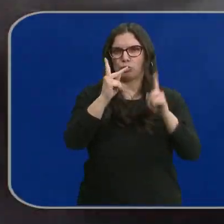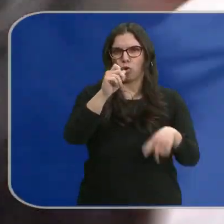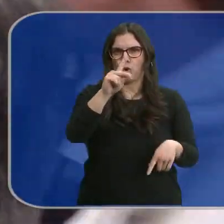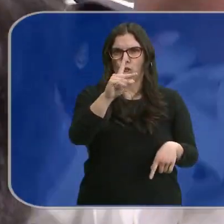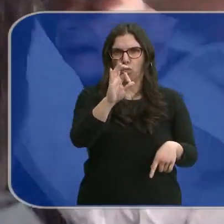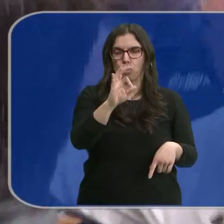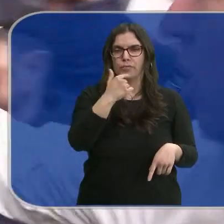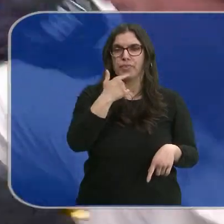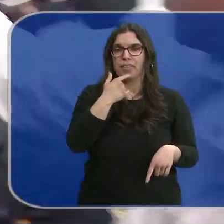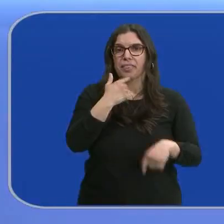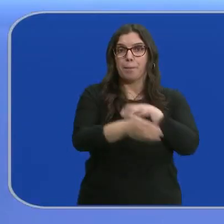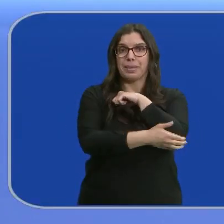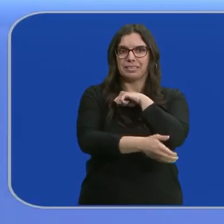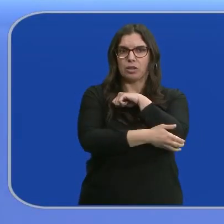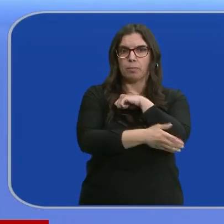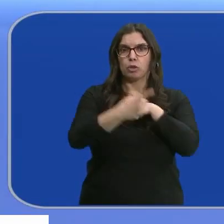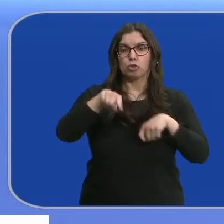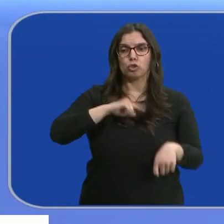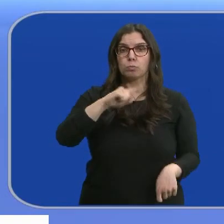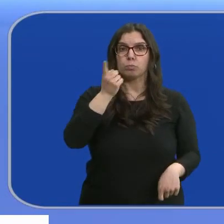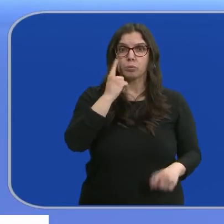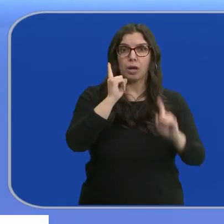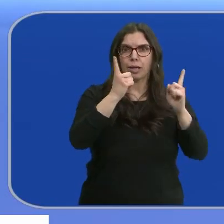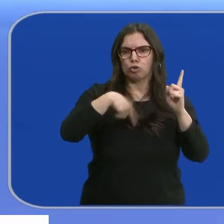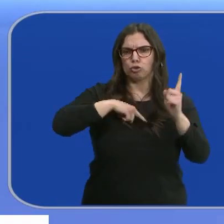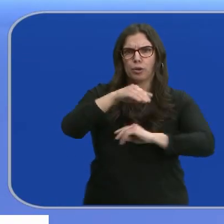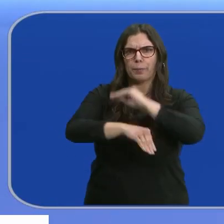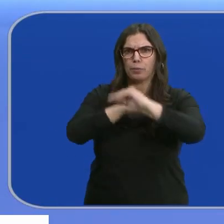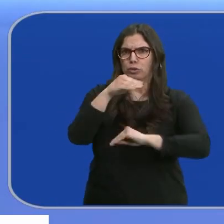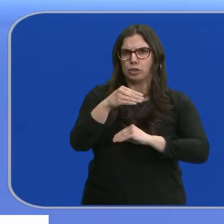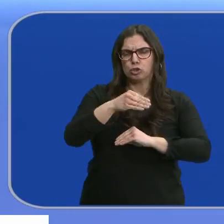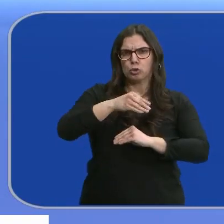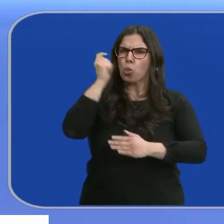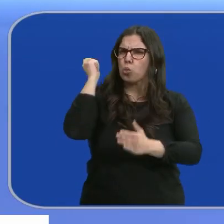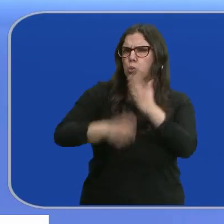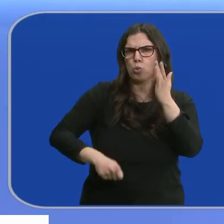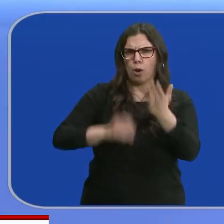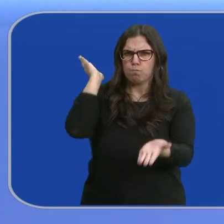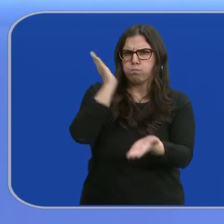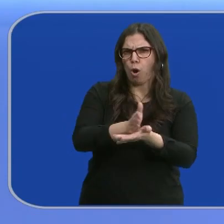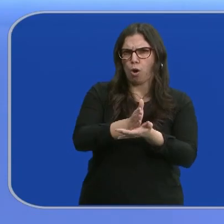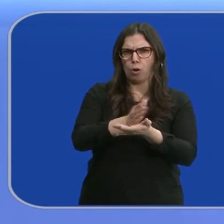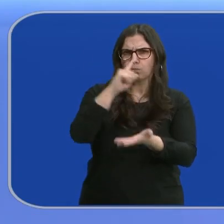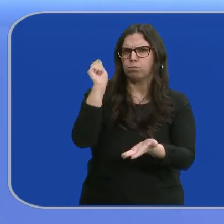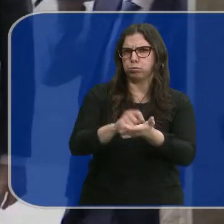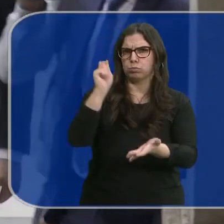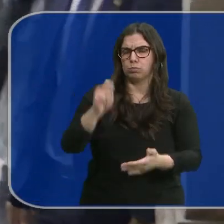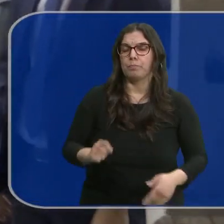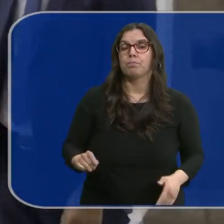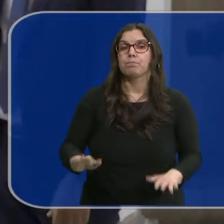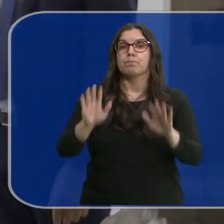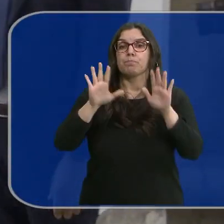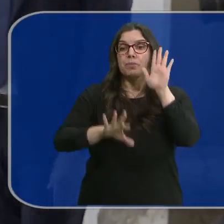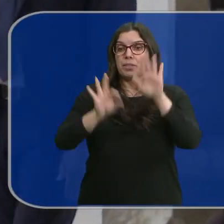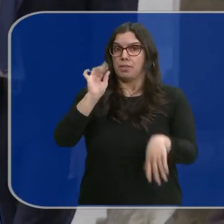Coldo, según Pachi López. Hemos conocido un caso y hemos actuado de manera tajante e inmediata. Pero